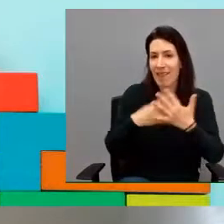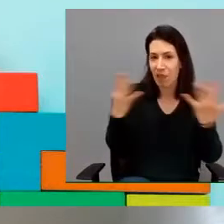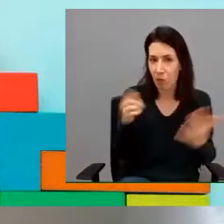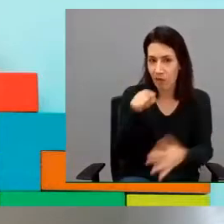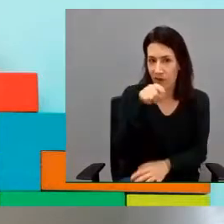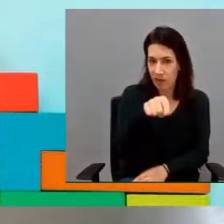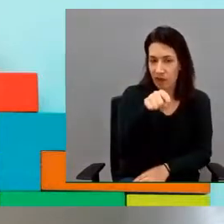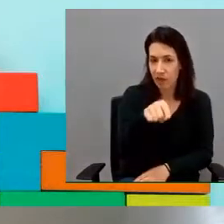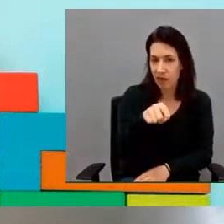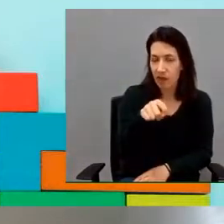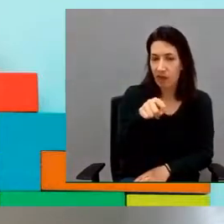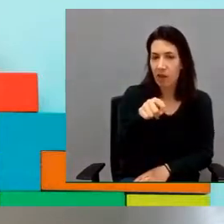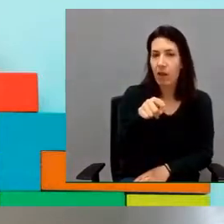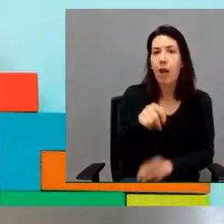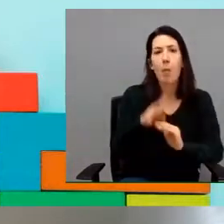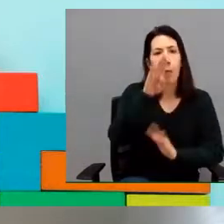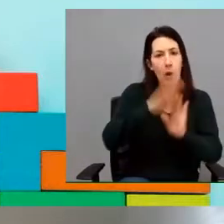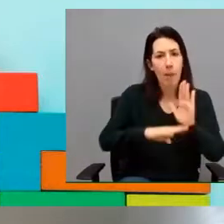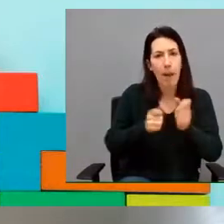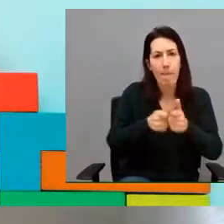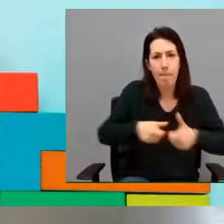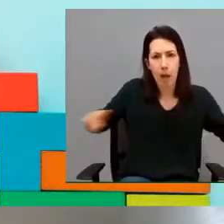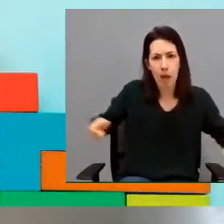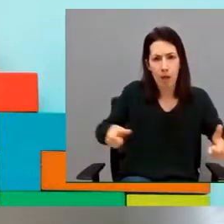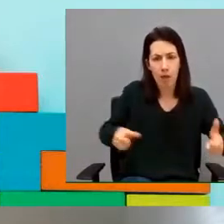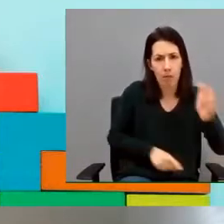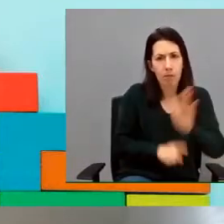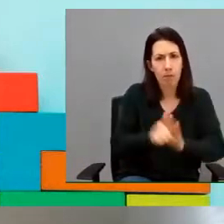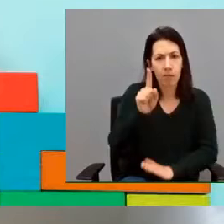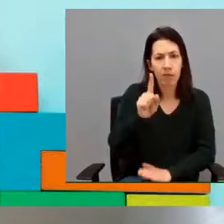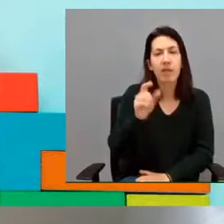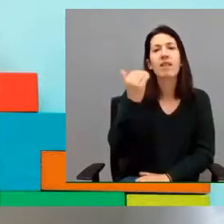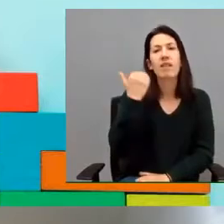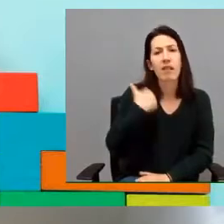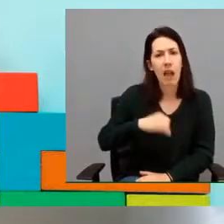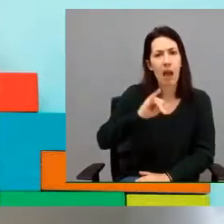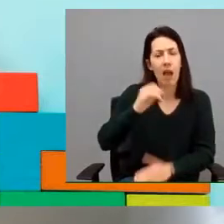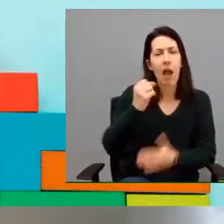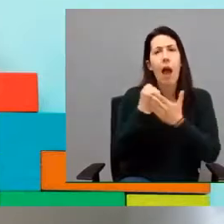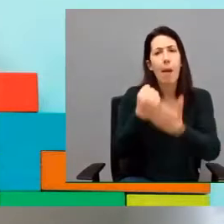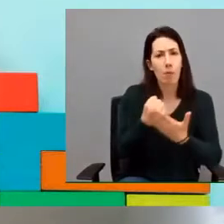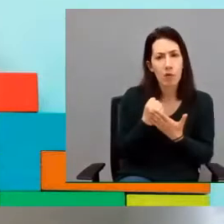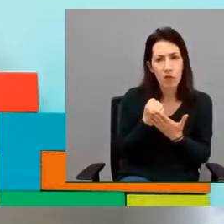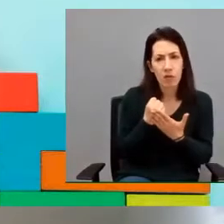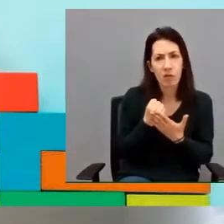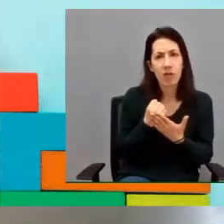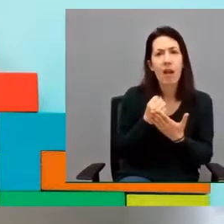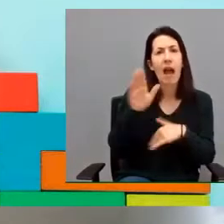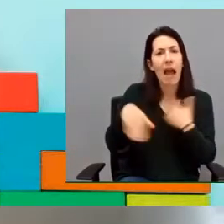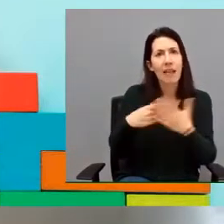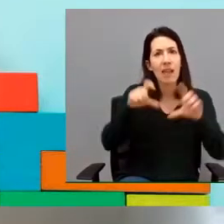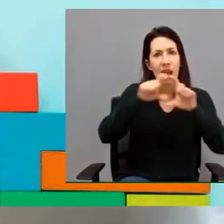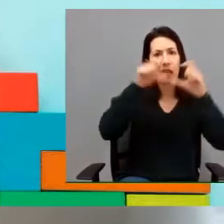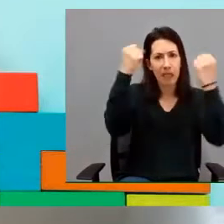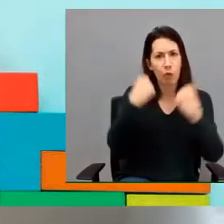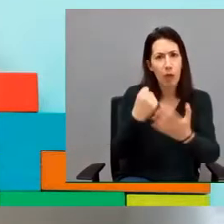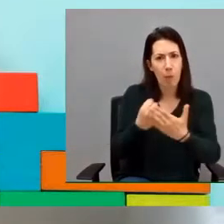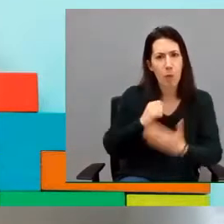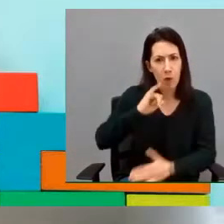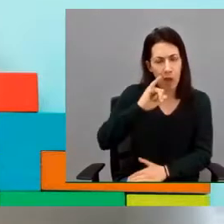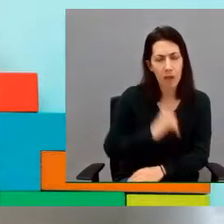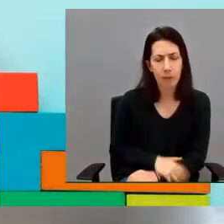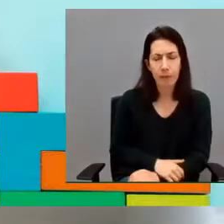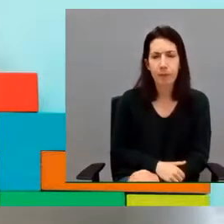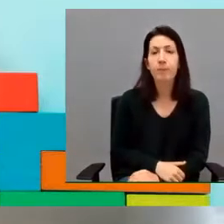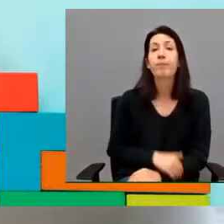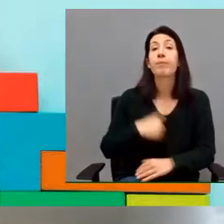programa ha crecido y el programa se ve ya con el respaldo de instituciones. En el año